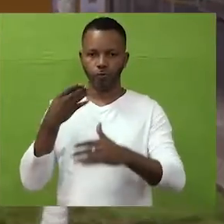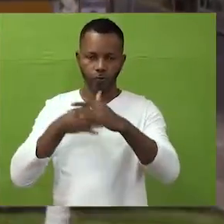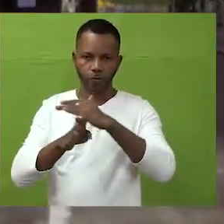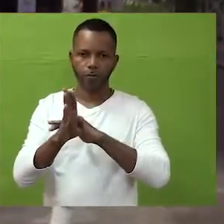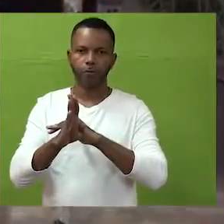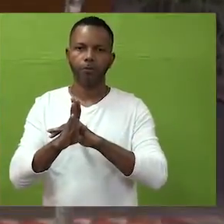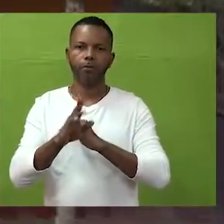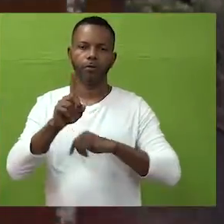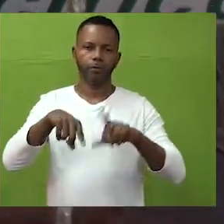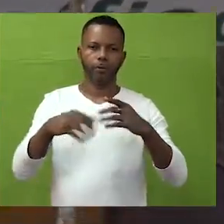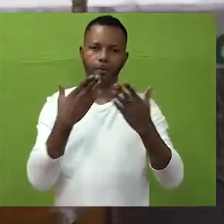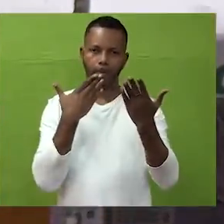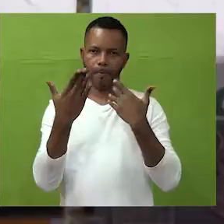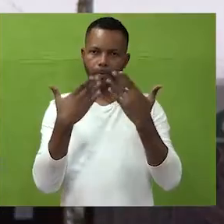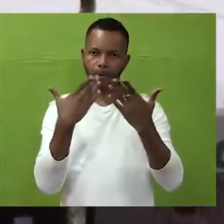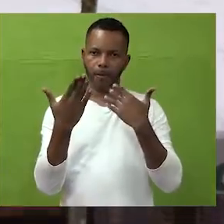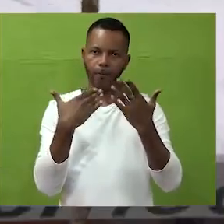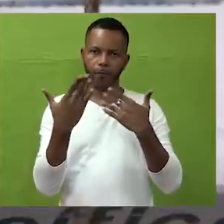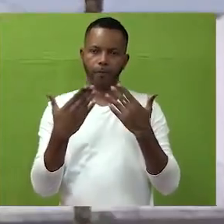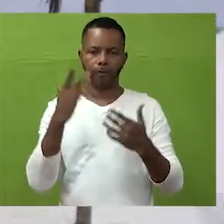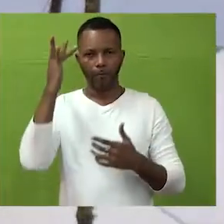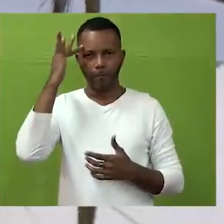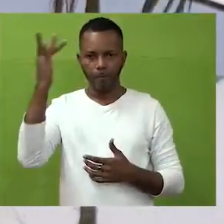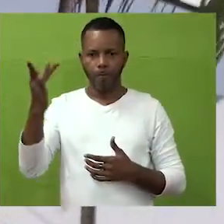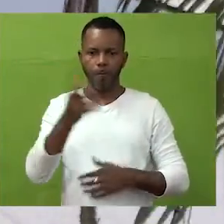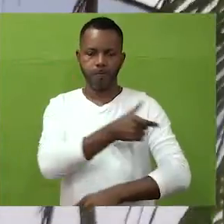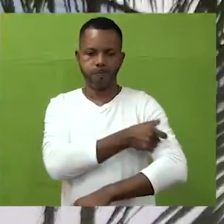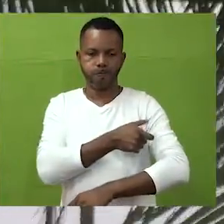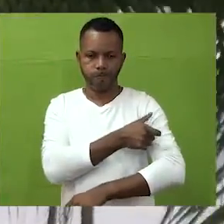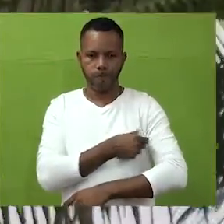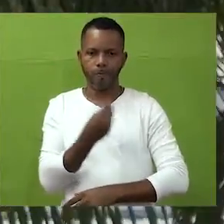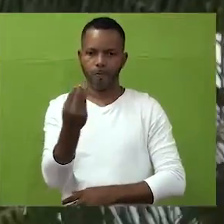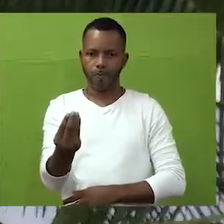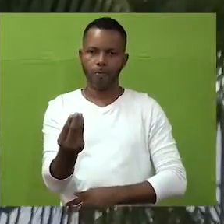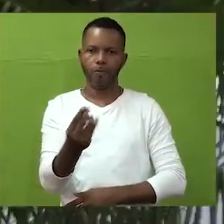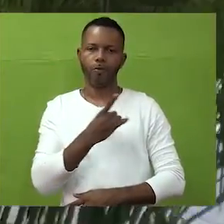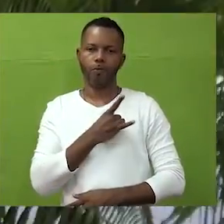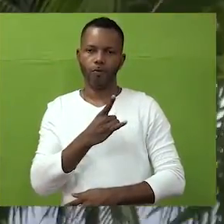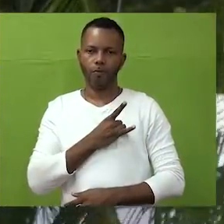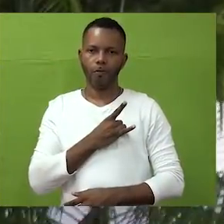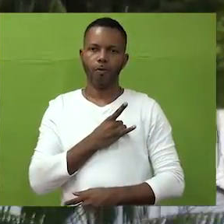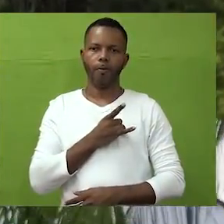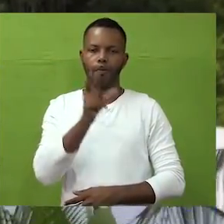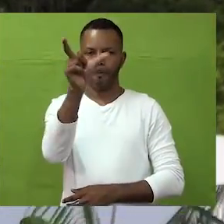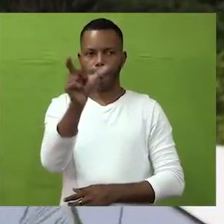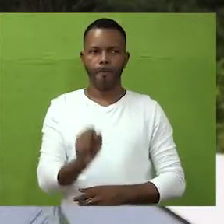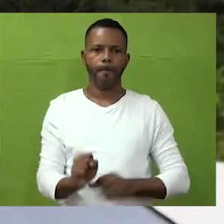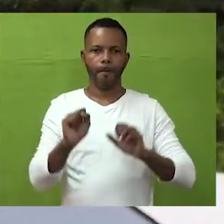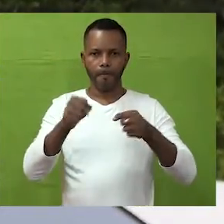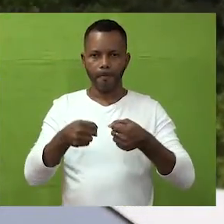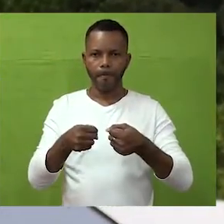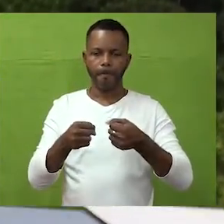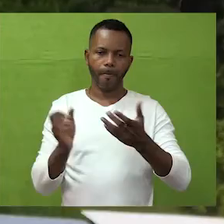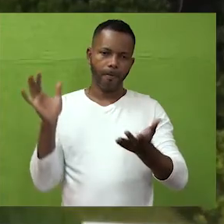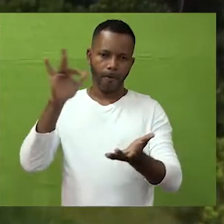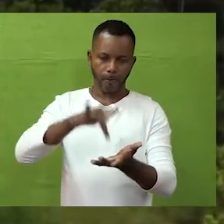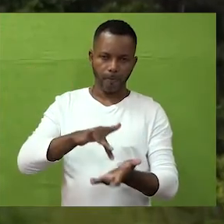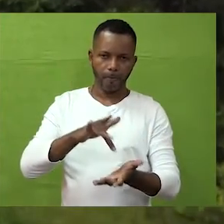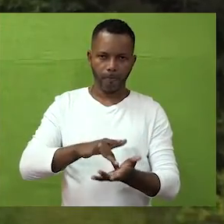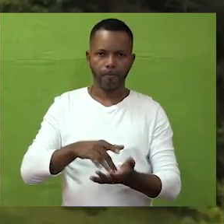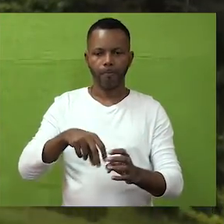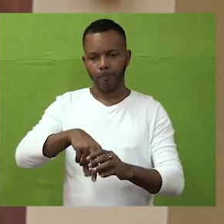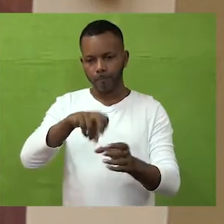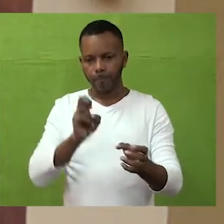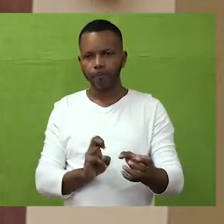como a la ciudad en general, nosotros le transmitimos esa plena confianza porque con el equipo de la Universidad del